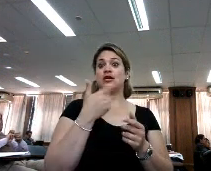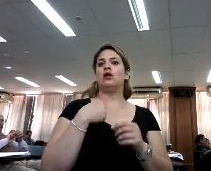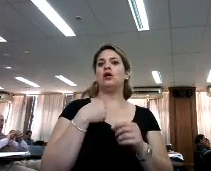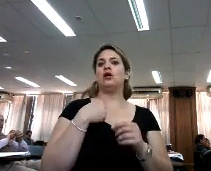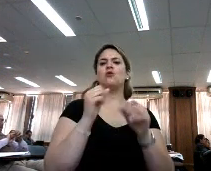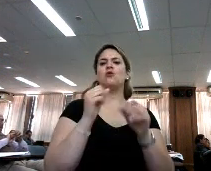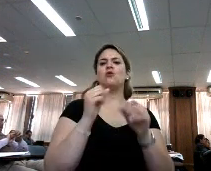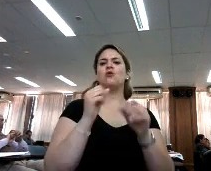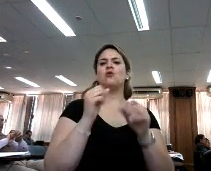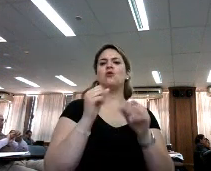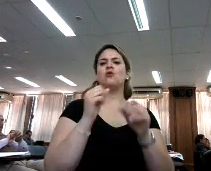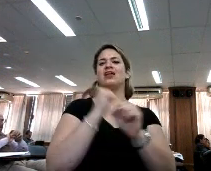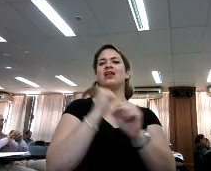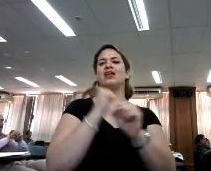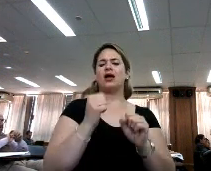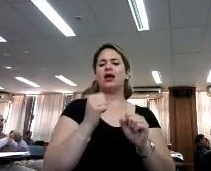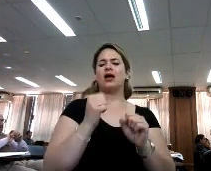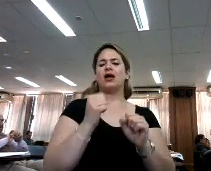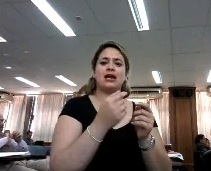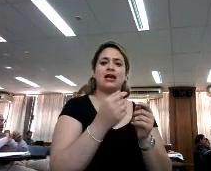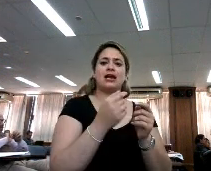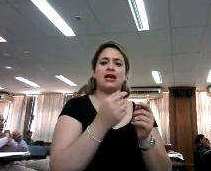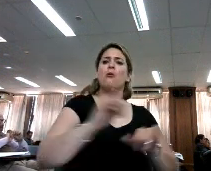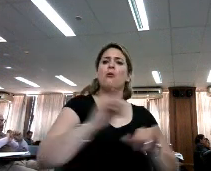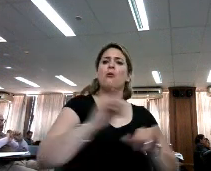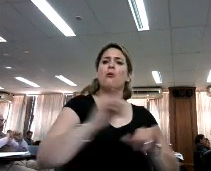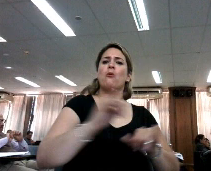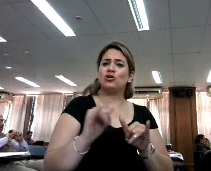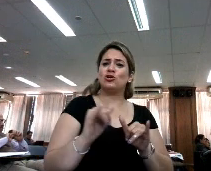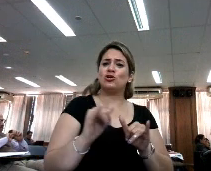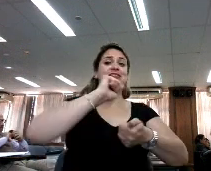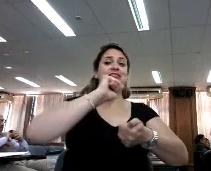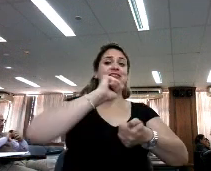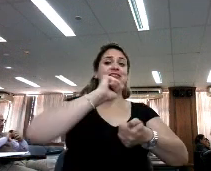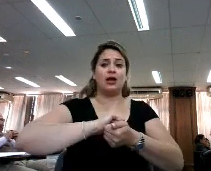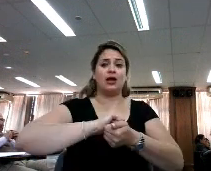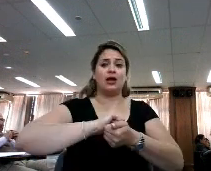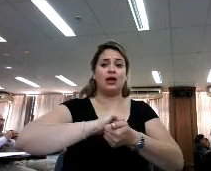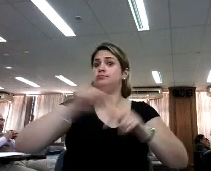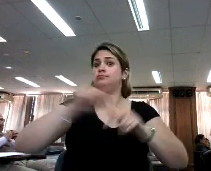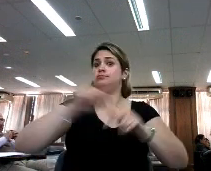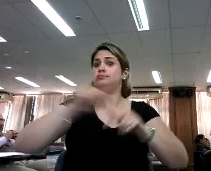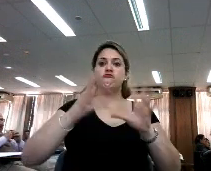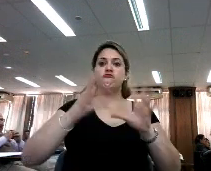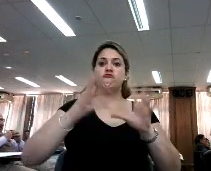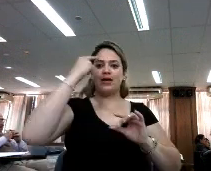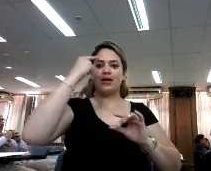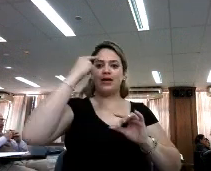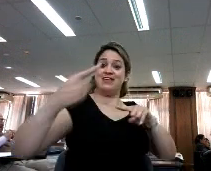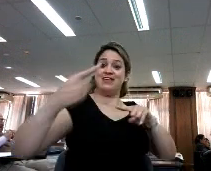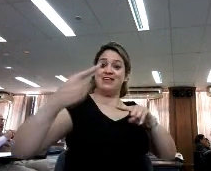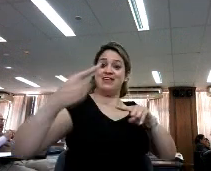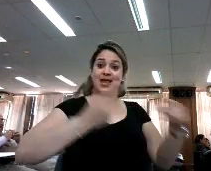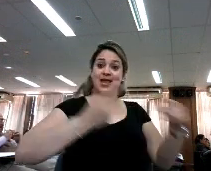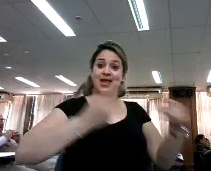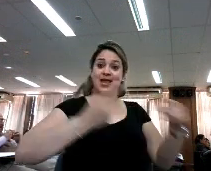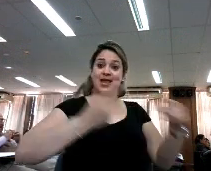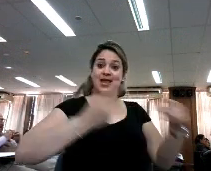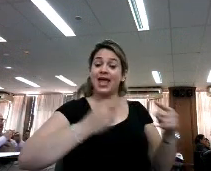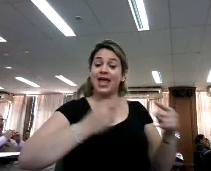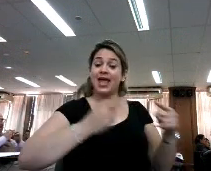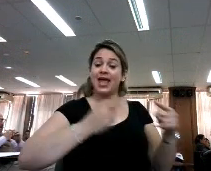IEEE. Y si hay otra editorial que también está publicando lo mismo, desde otro punto de vista, ¿cómo logro llegar a esa información?